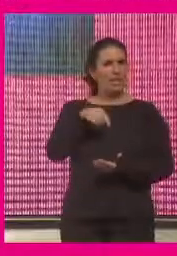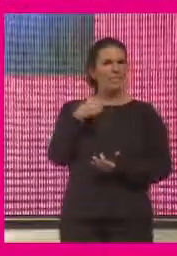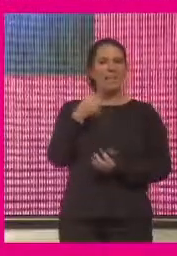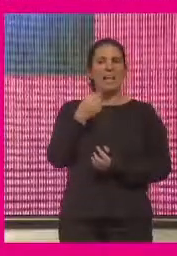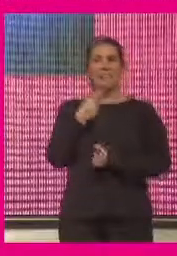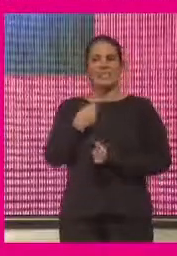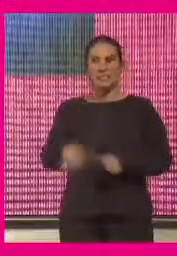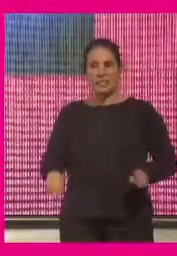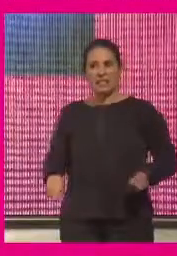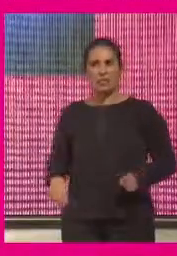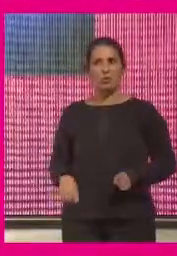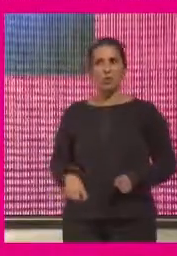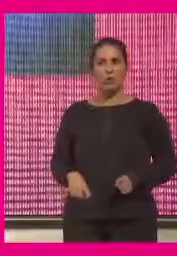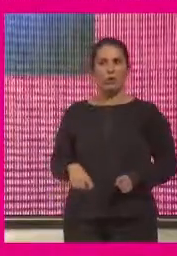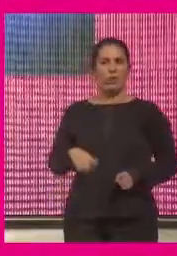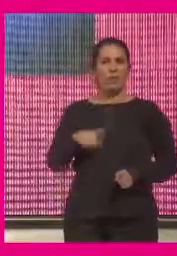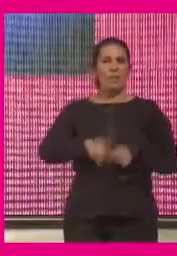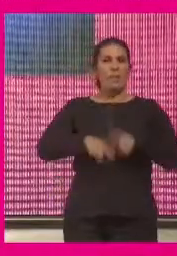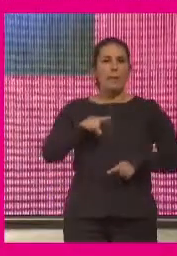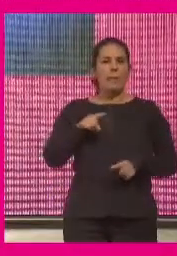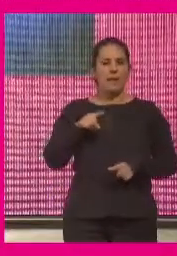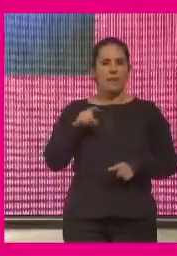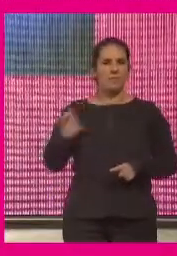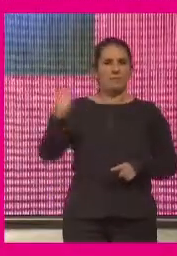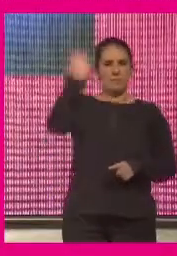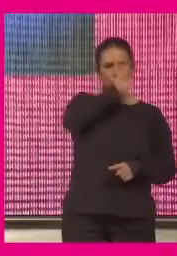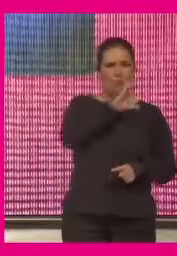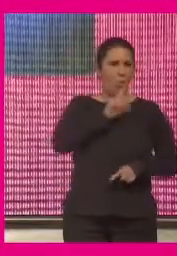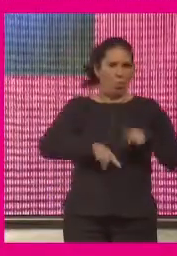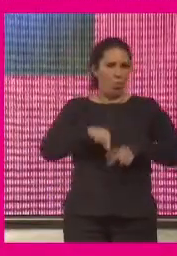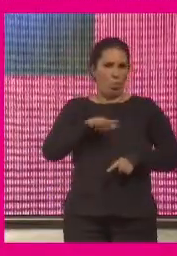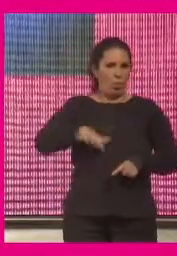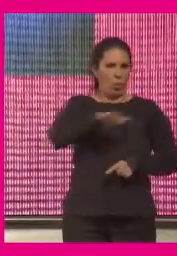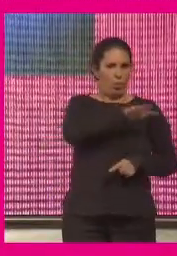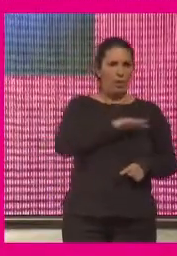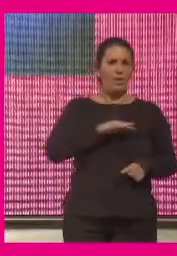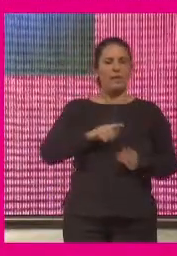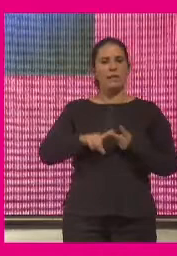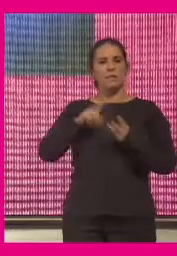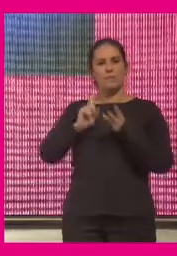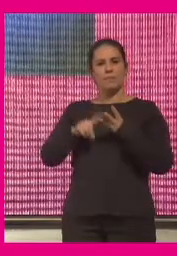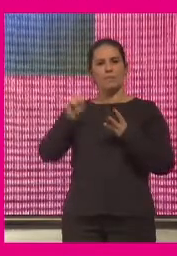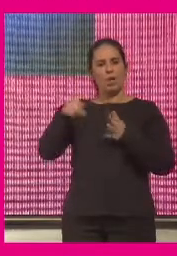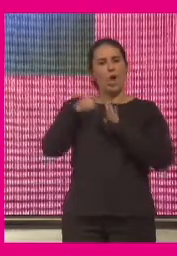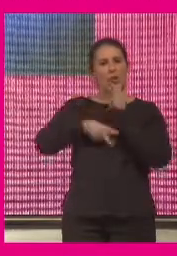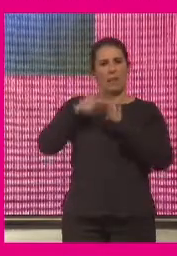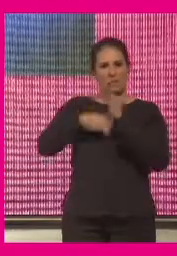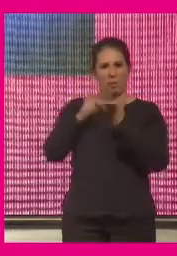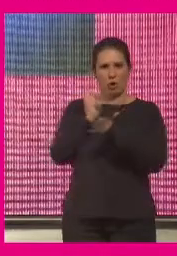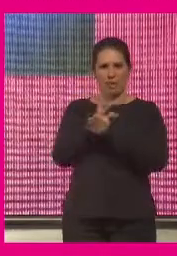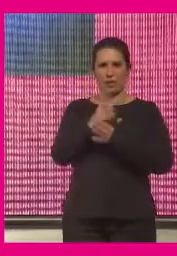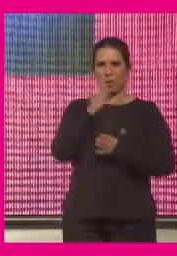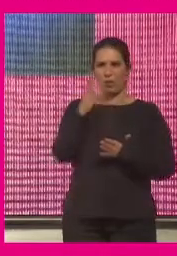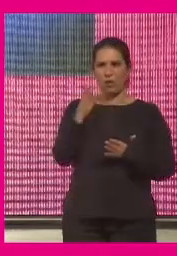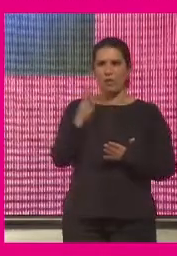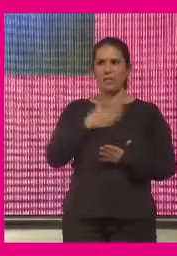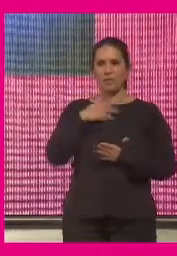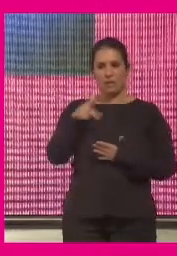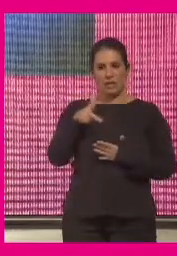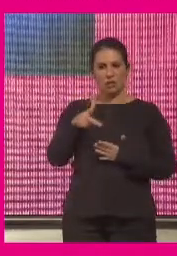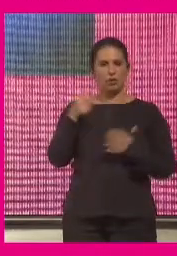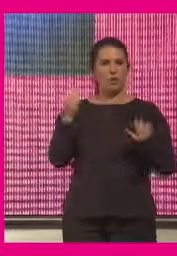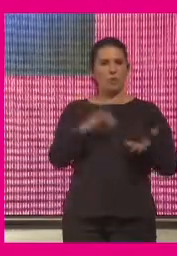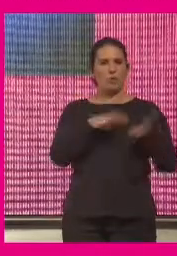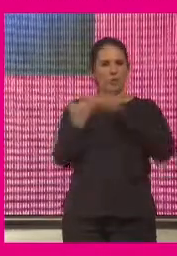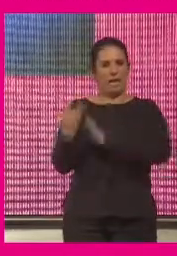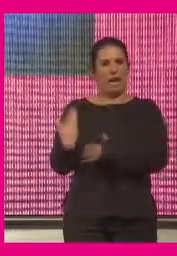en la sociedad americana en una china y en una europea donde ponemos las personas en el centro hay un reto normativo de que los derechos que nos otorguemos los podamos